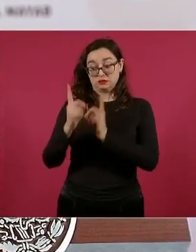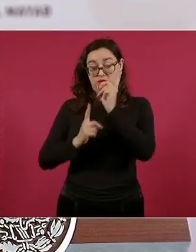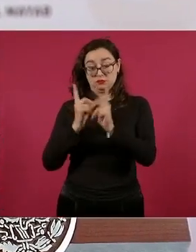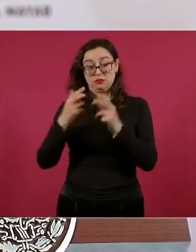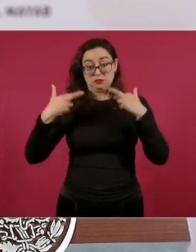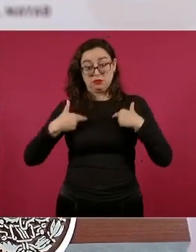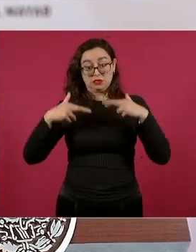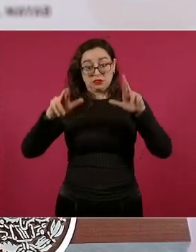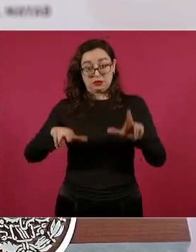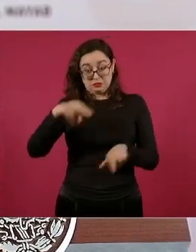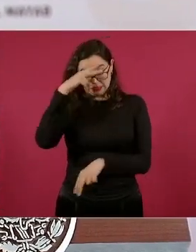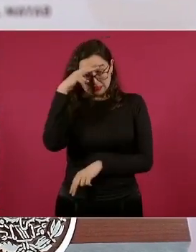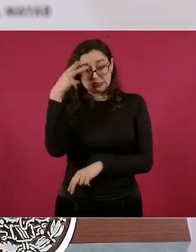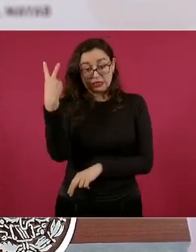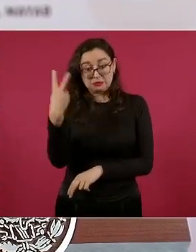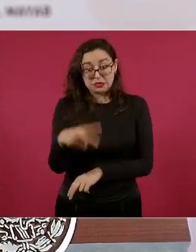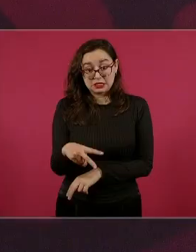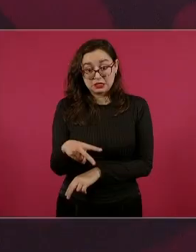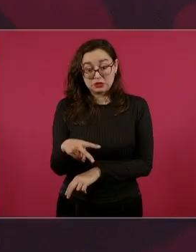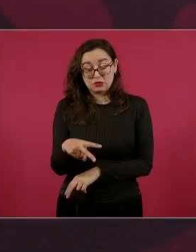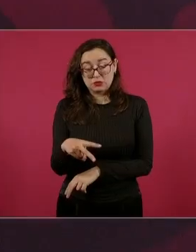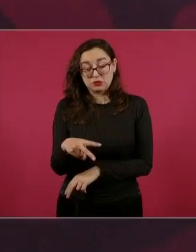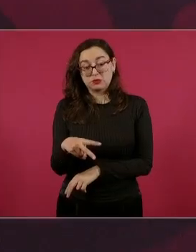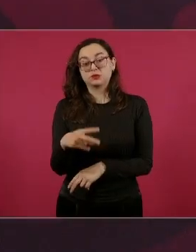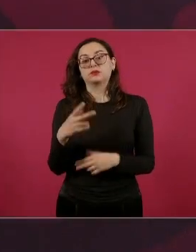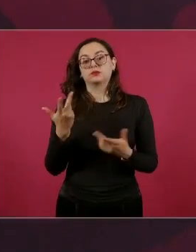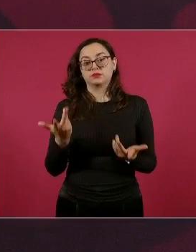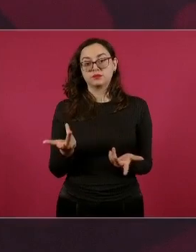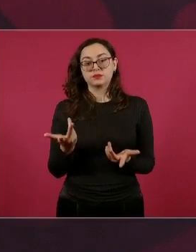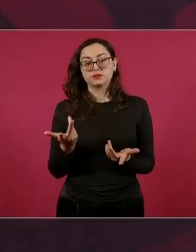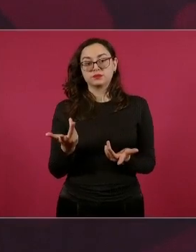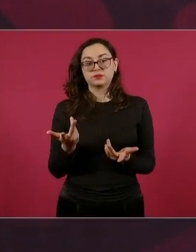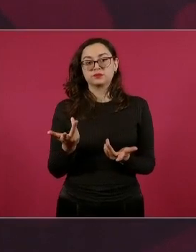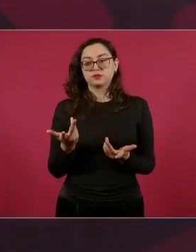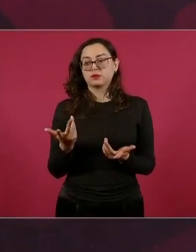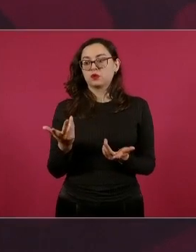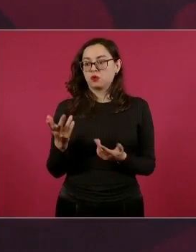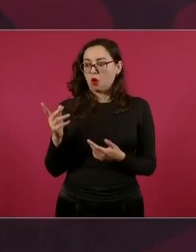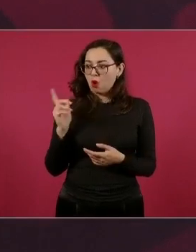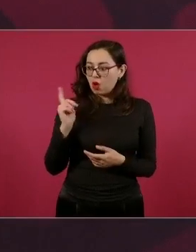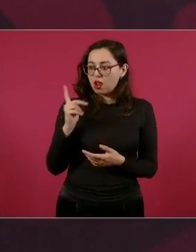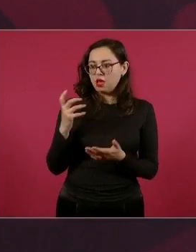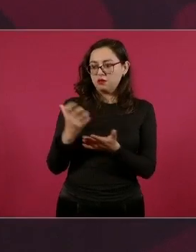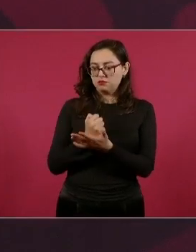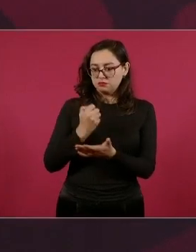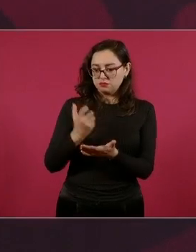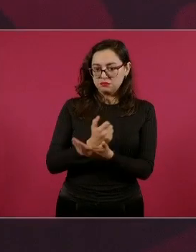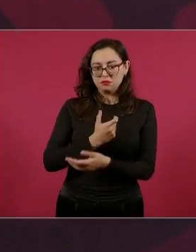nuestro país el que se obtengan medallas.